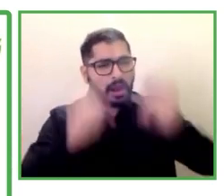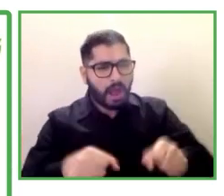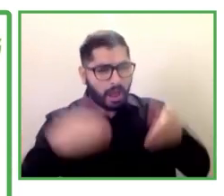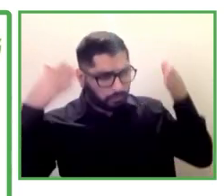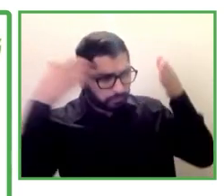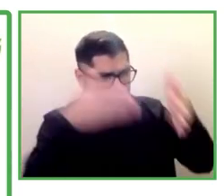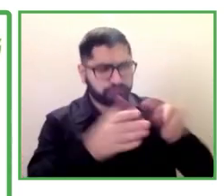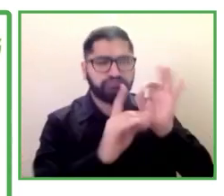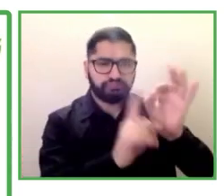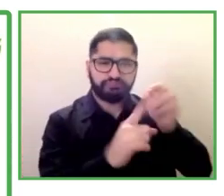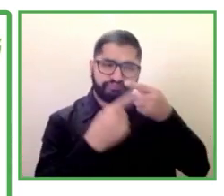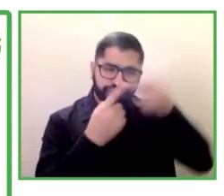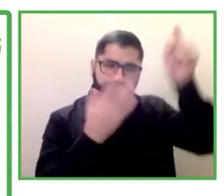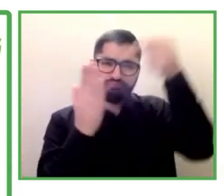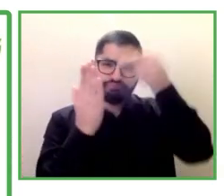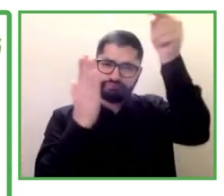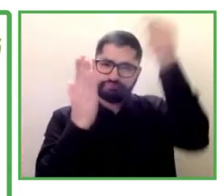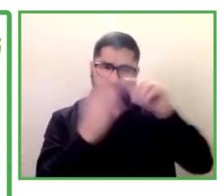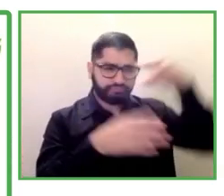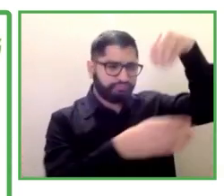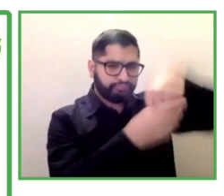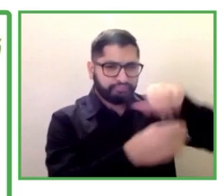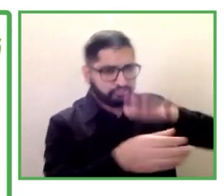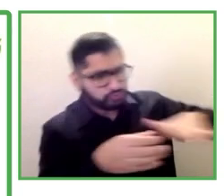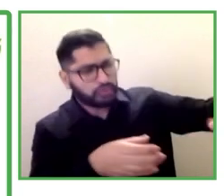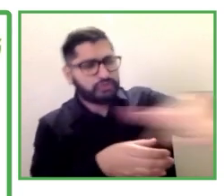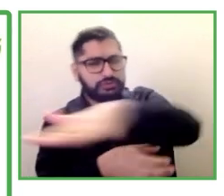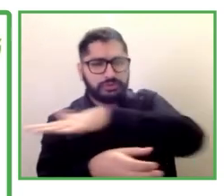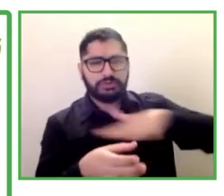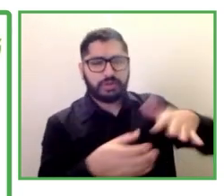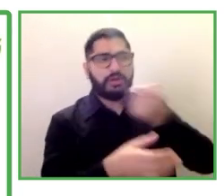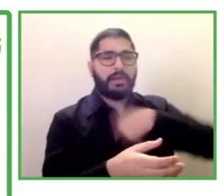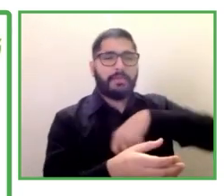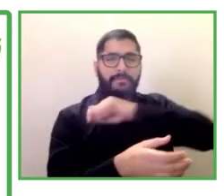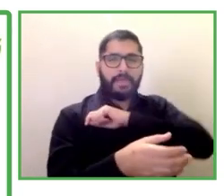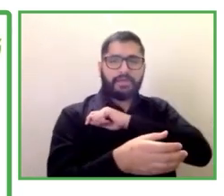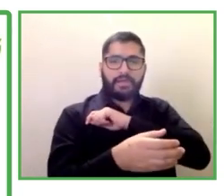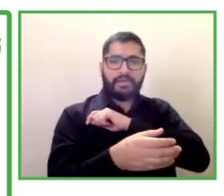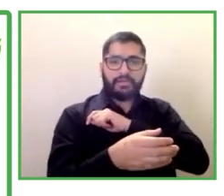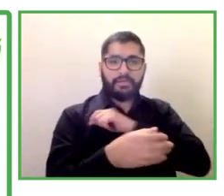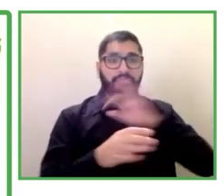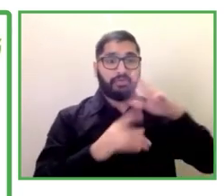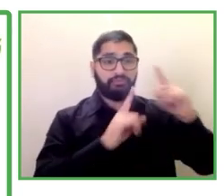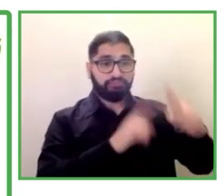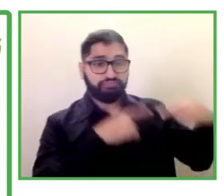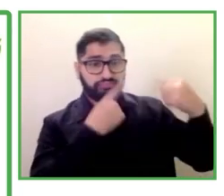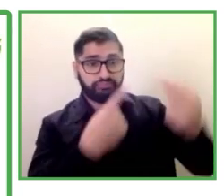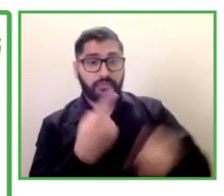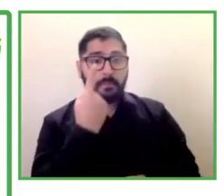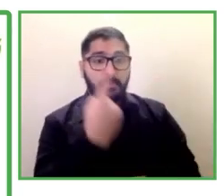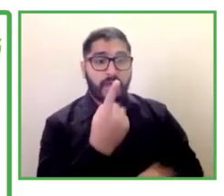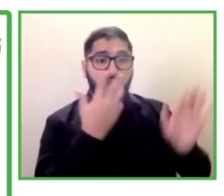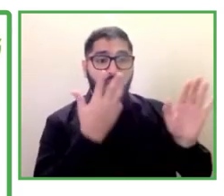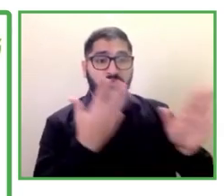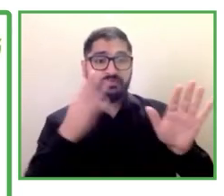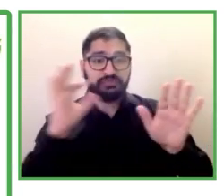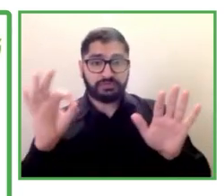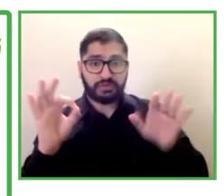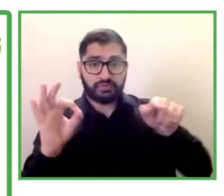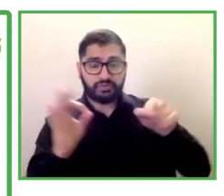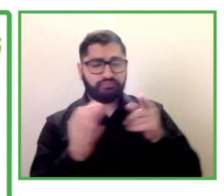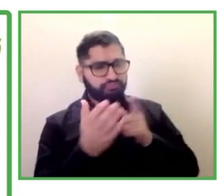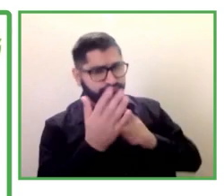puso en marcha en Alicante en 1995 y especialmente tiene dos características que yo creo que son las más